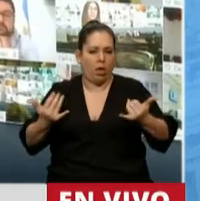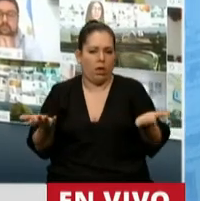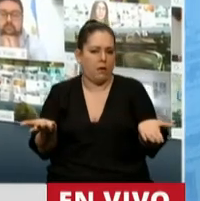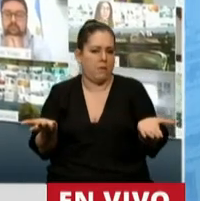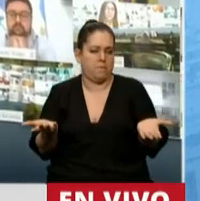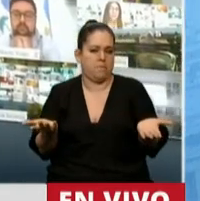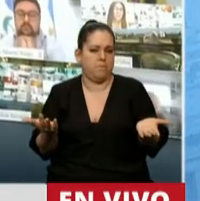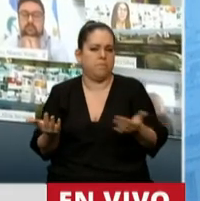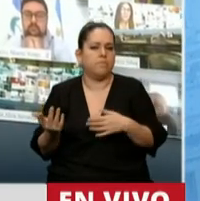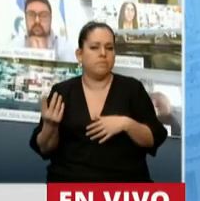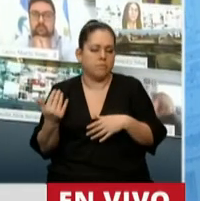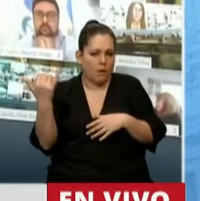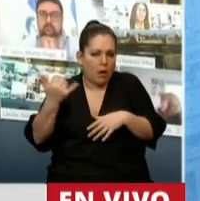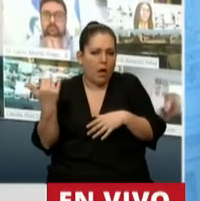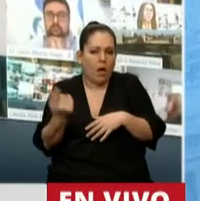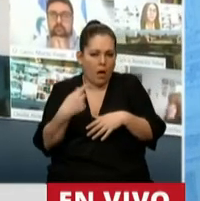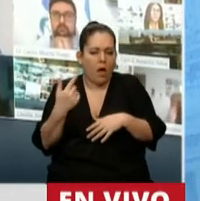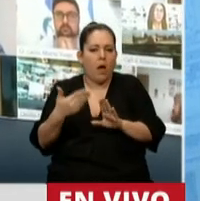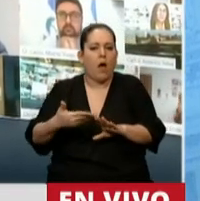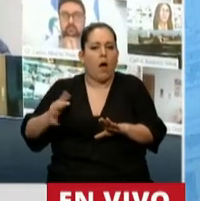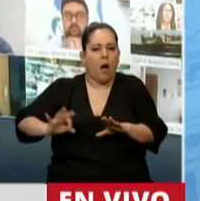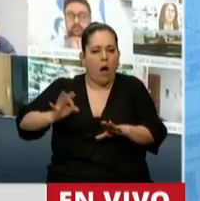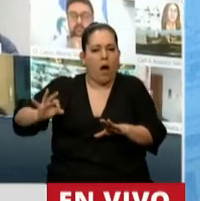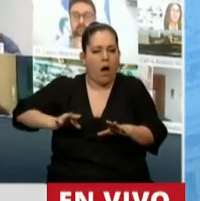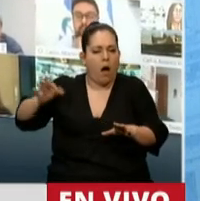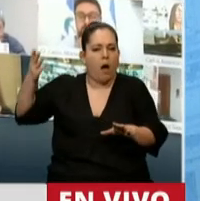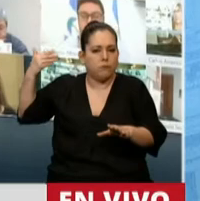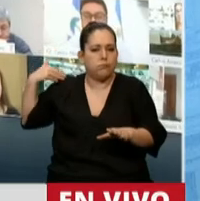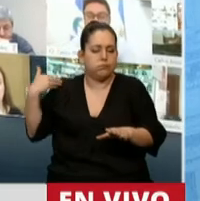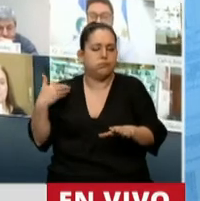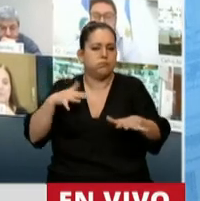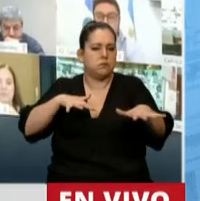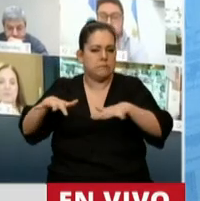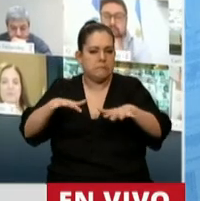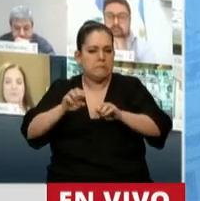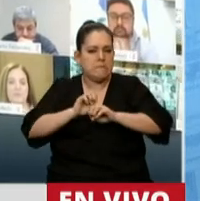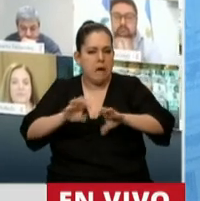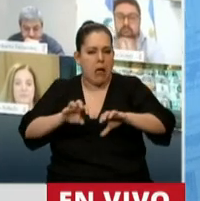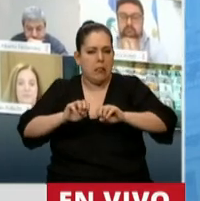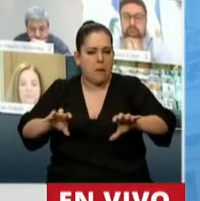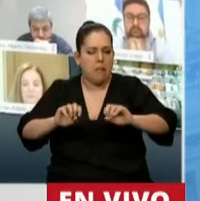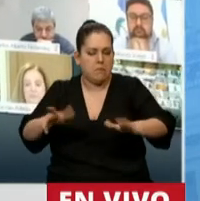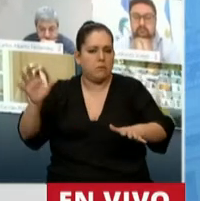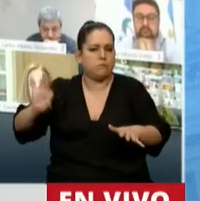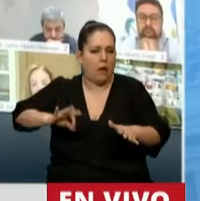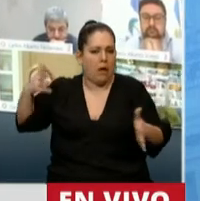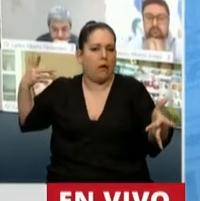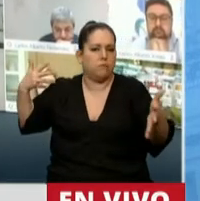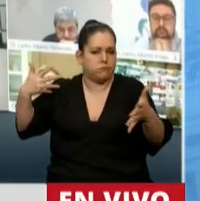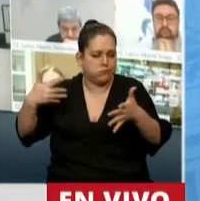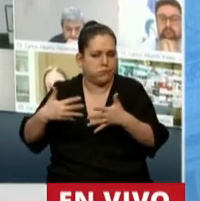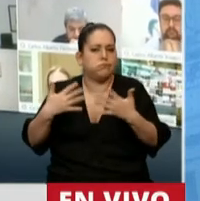Y venimos de una crisis, venimos de años de crisis a la que se ha sumado esta pandemia que ha